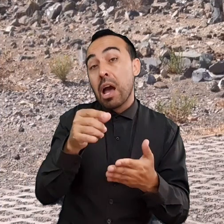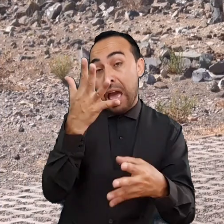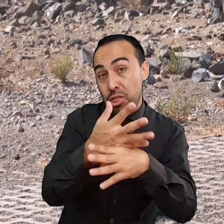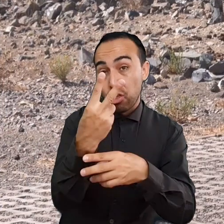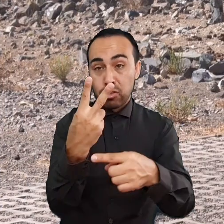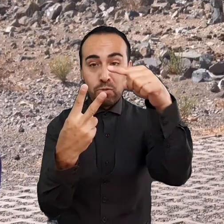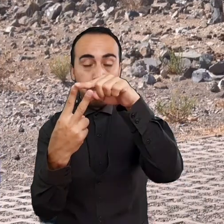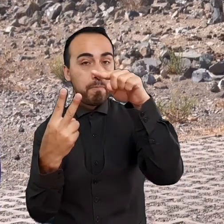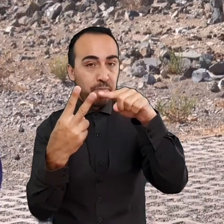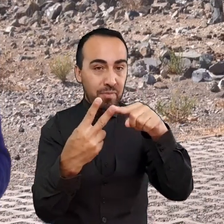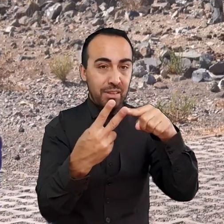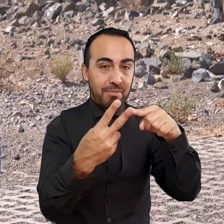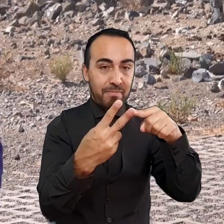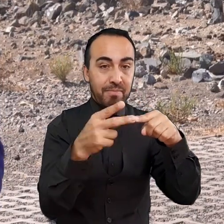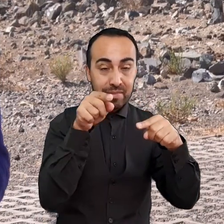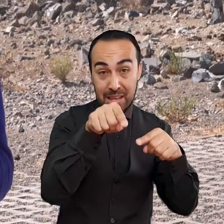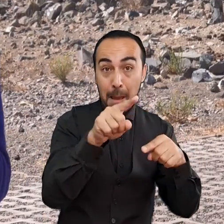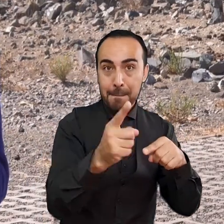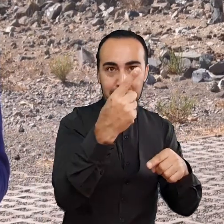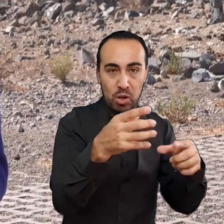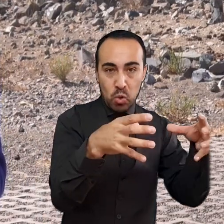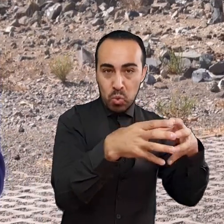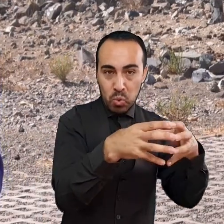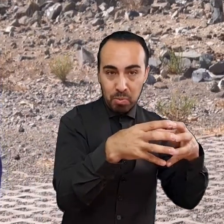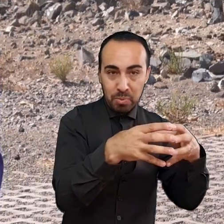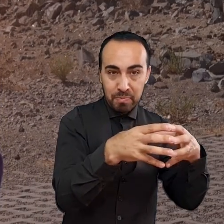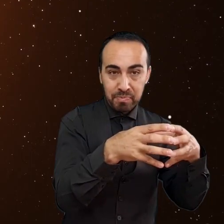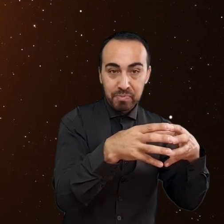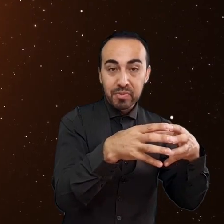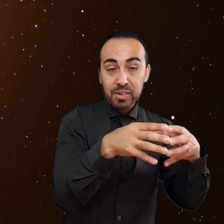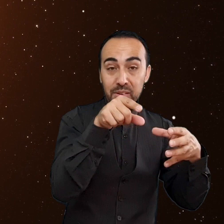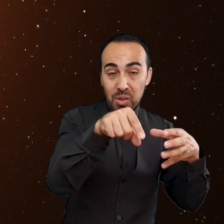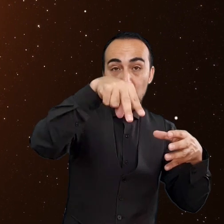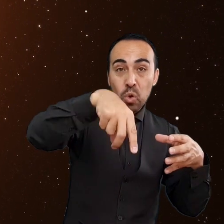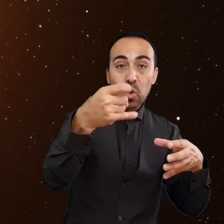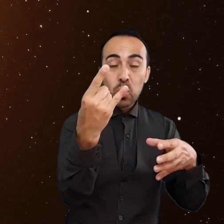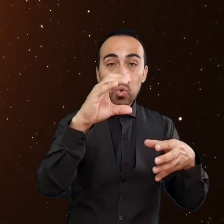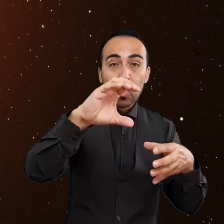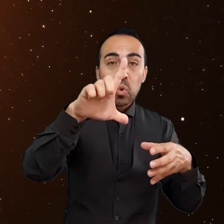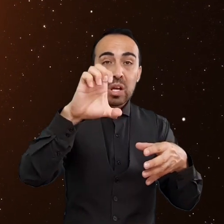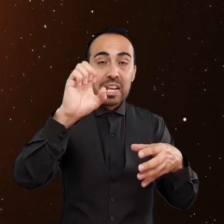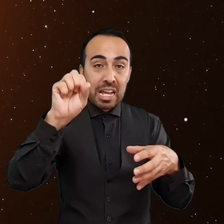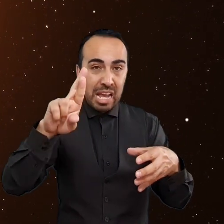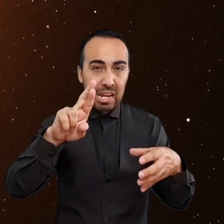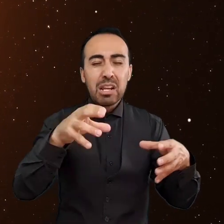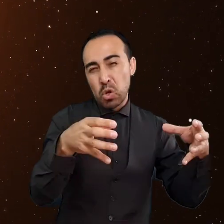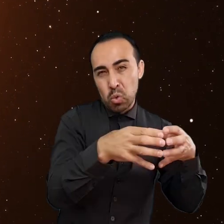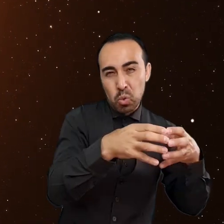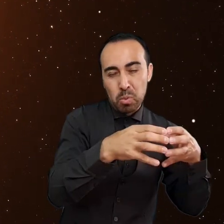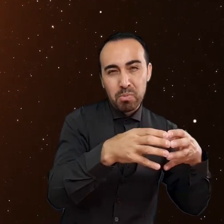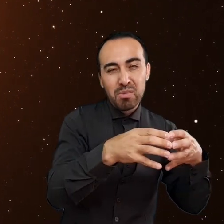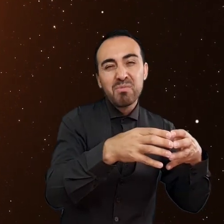colapso nuclear y las termonucleares. Las supernovas de colapso nuclear, técnicamente supernovas de tipo 2,